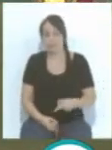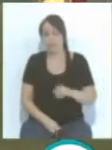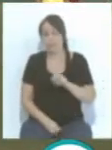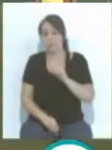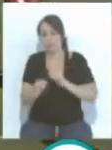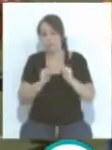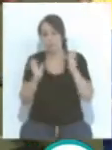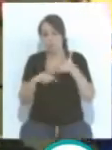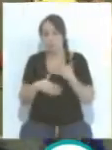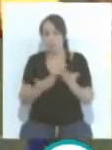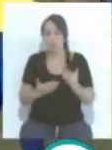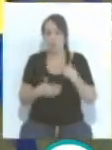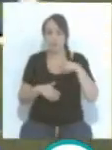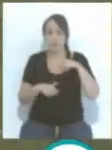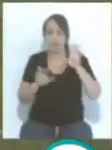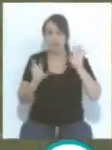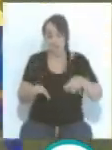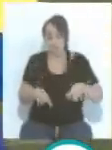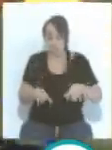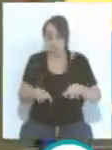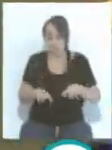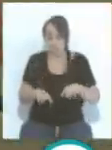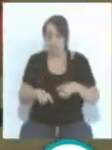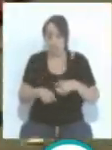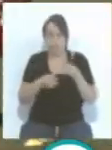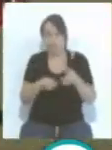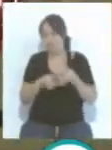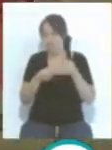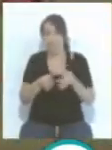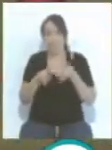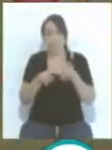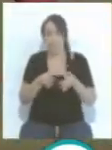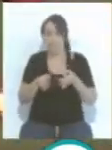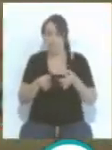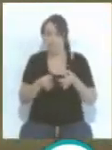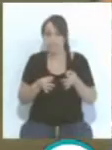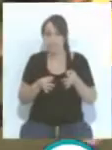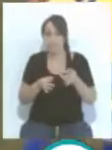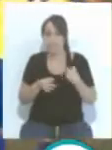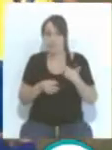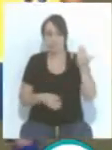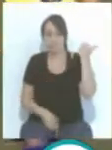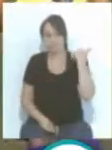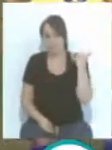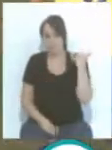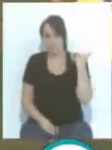Lo que pasa es que también en Cádiz, como siempre nos regimos por lo que hemos hecho en otros